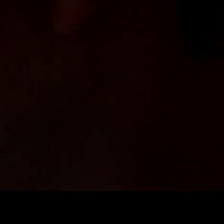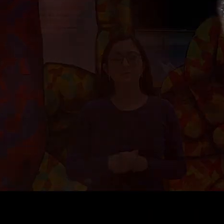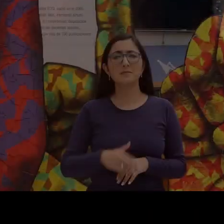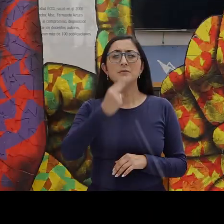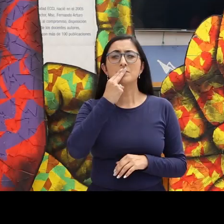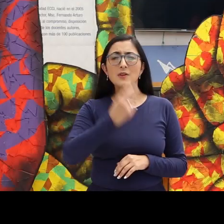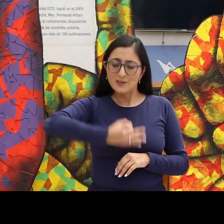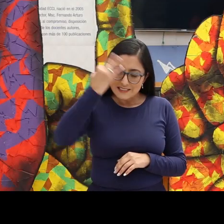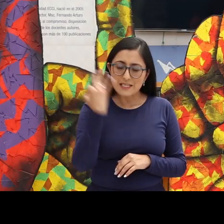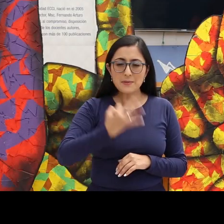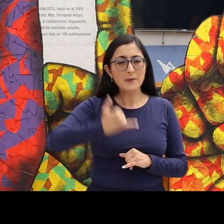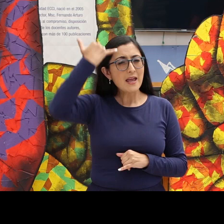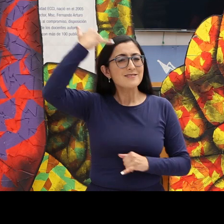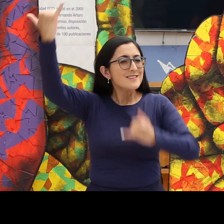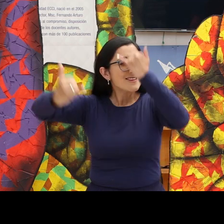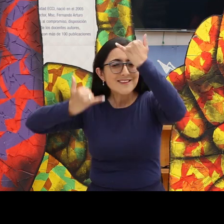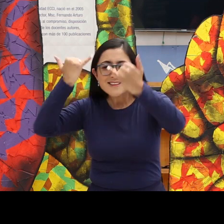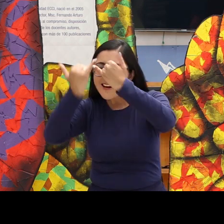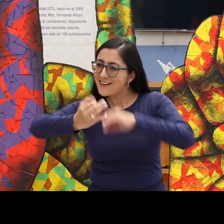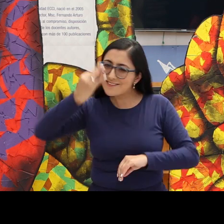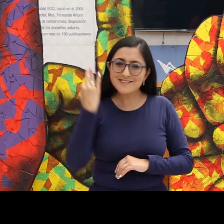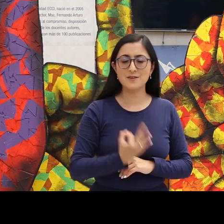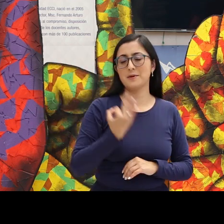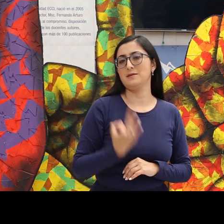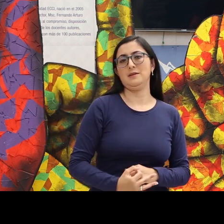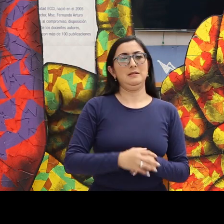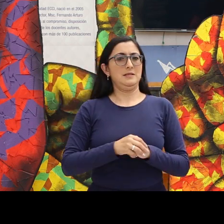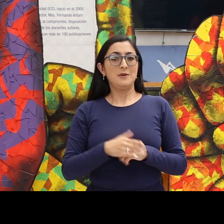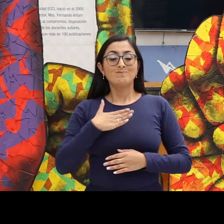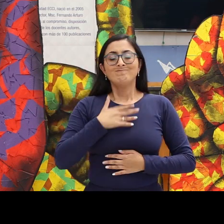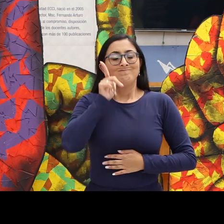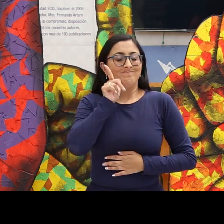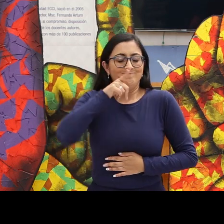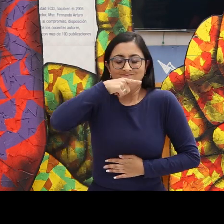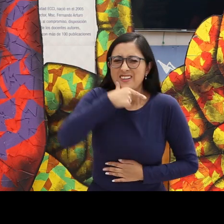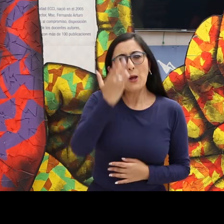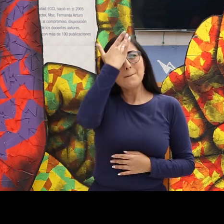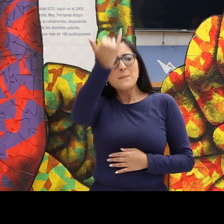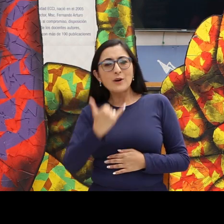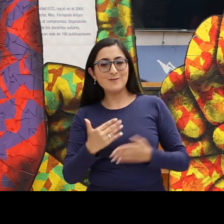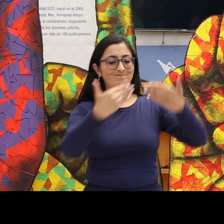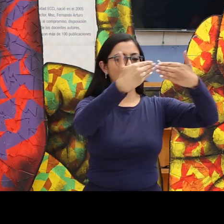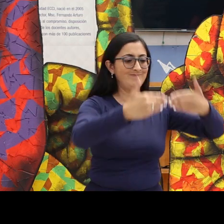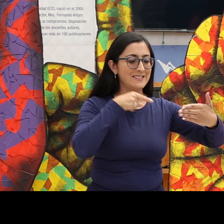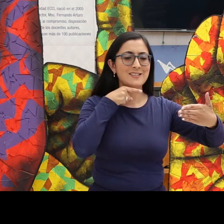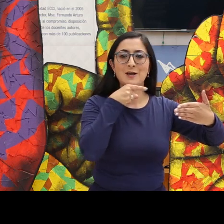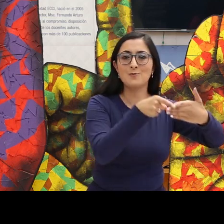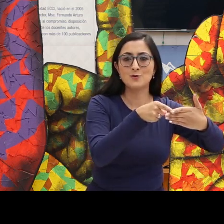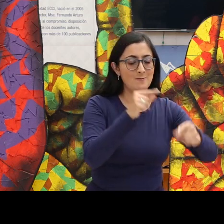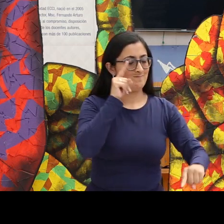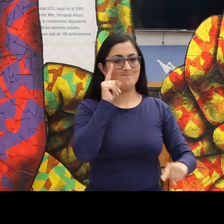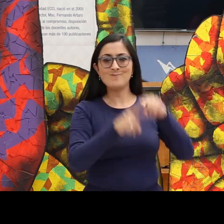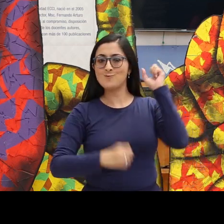Él siempre ha sido un chico muy inteligente, muy creativo. El Estado es triste por el hecho de que su discapacidad lo